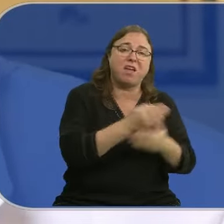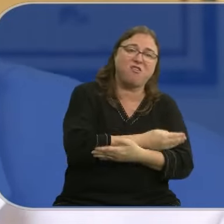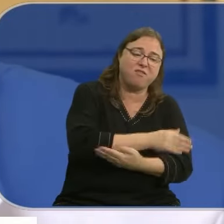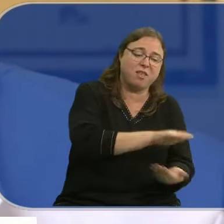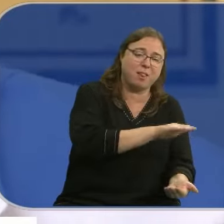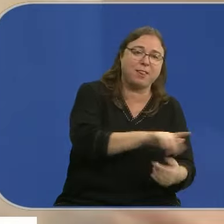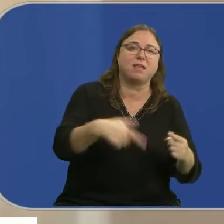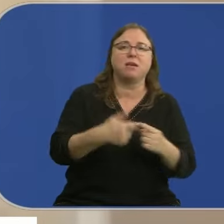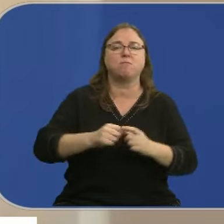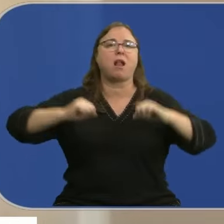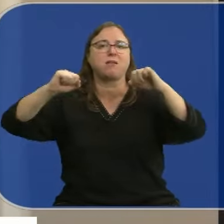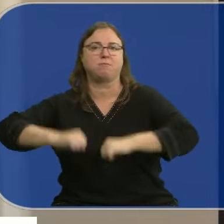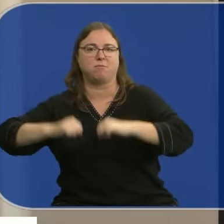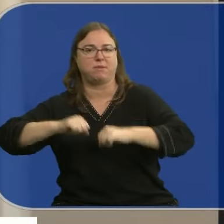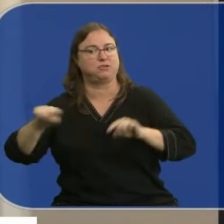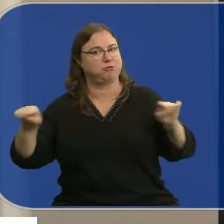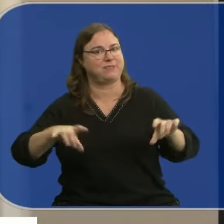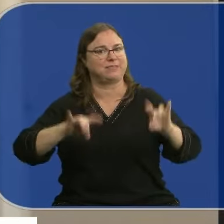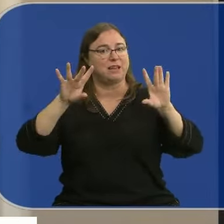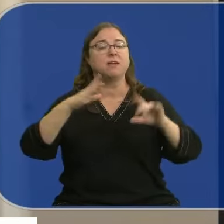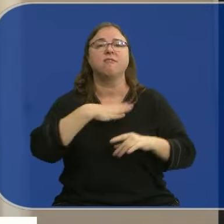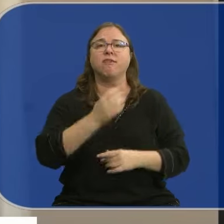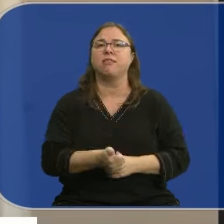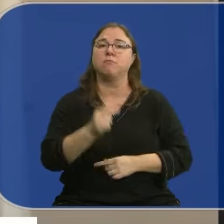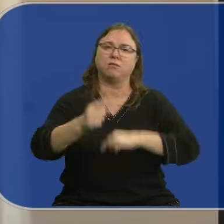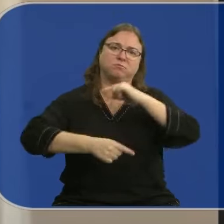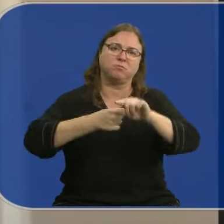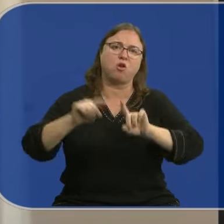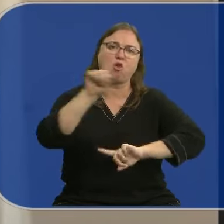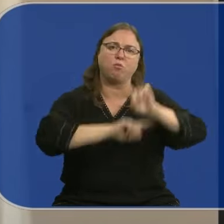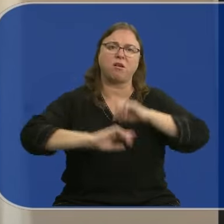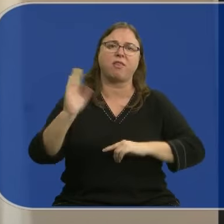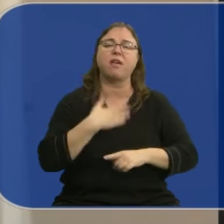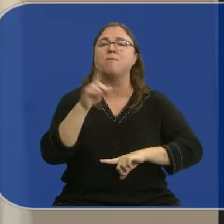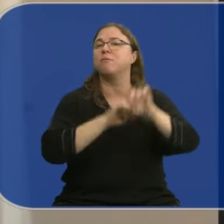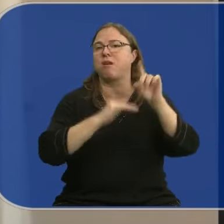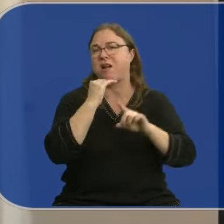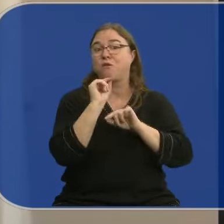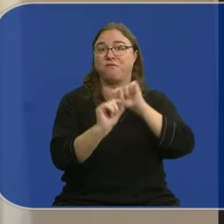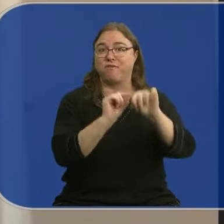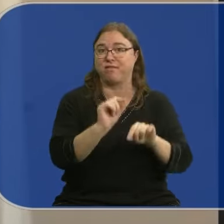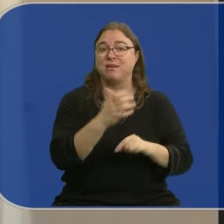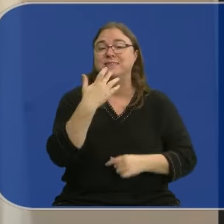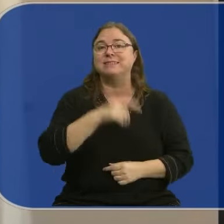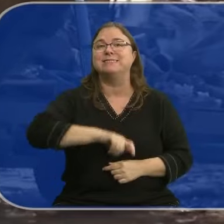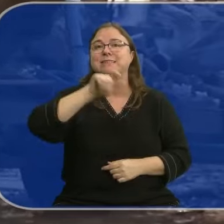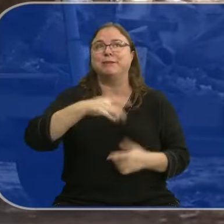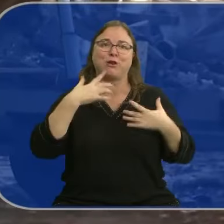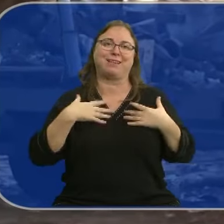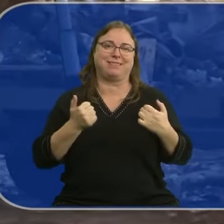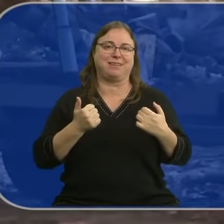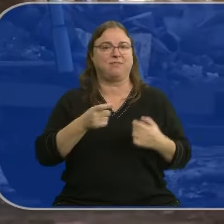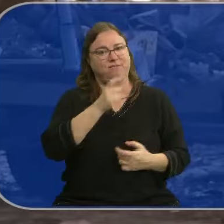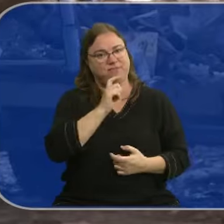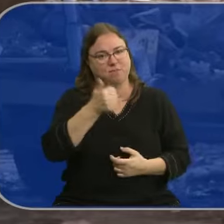pequeños y gente muy mayor. Tiene más riesgo, más potenciales complicaciones asociadas a cuando tiene problema infeccioso en una persona aparentemente sana.